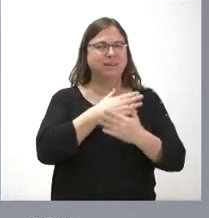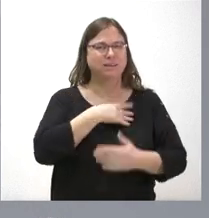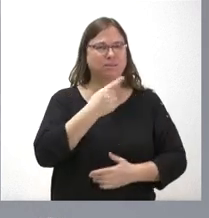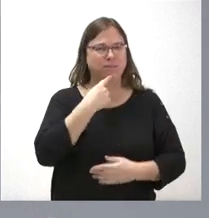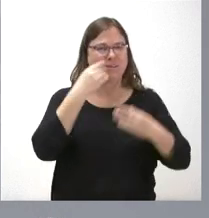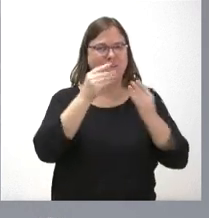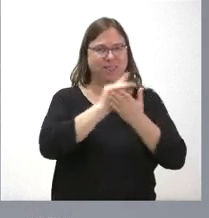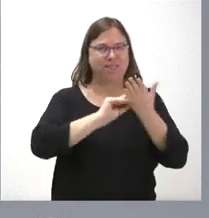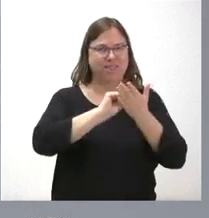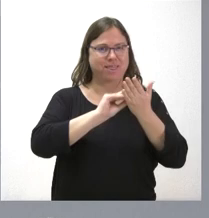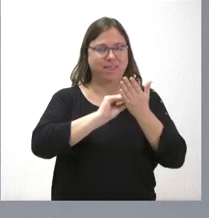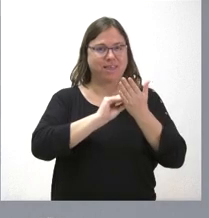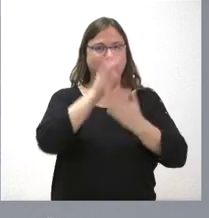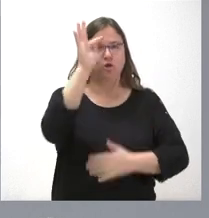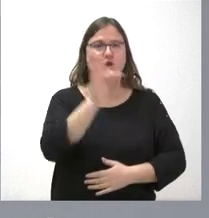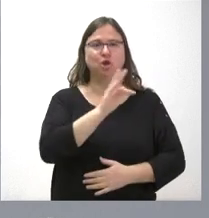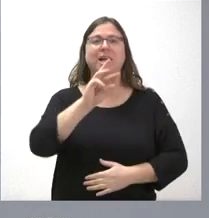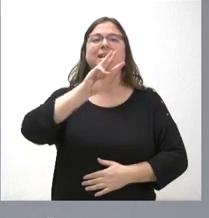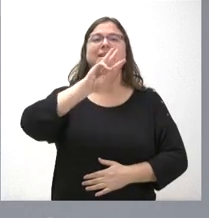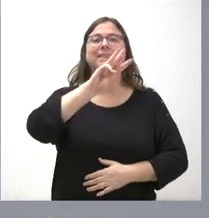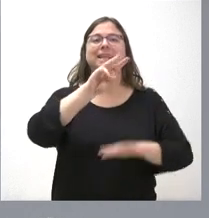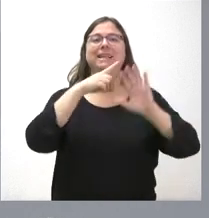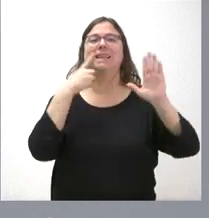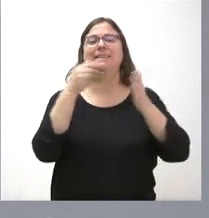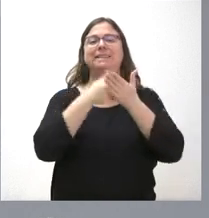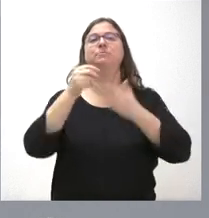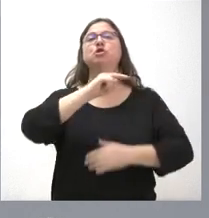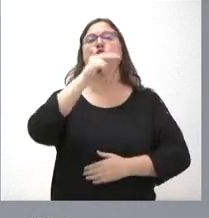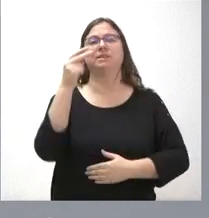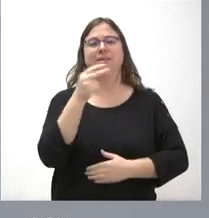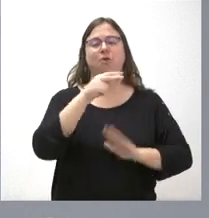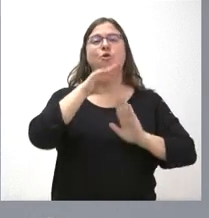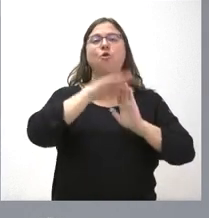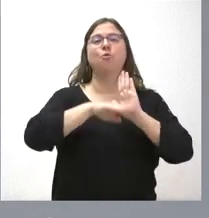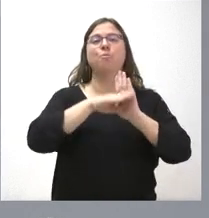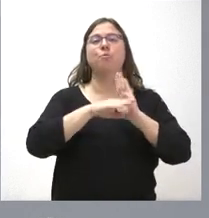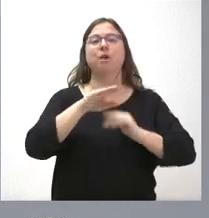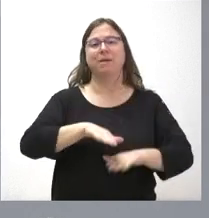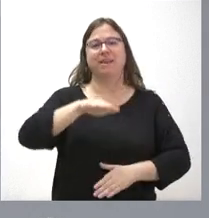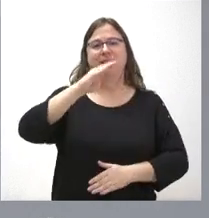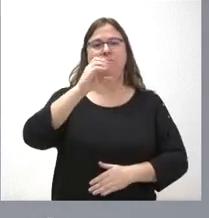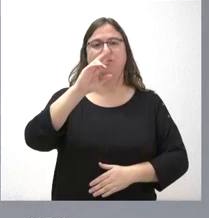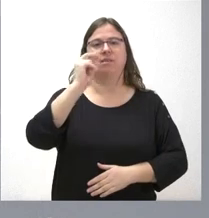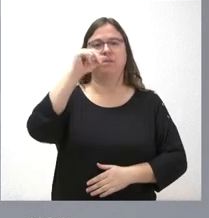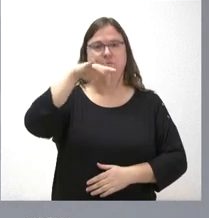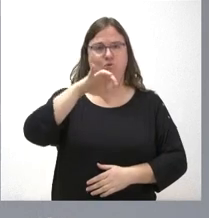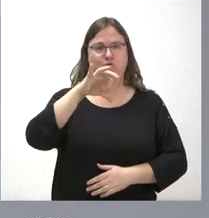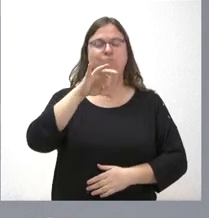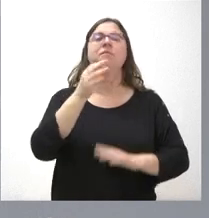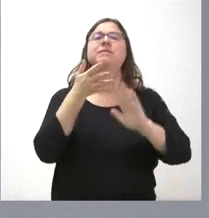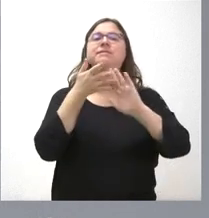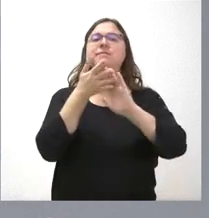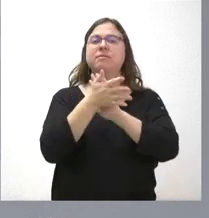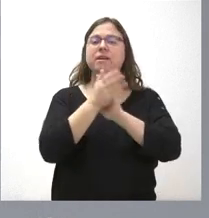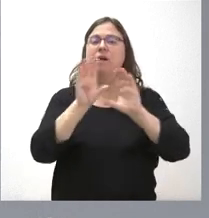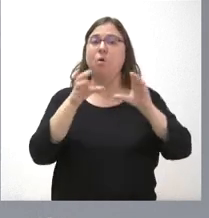bien el dato, los 36 millones de euros prácticamente. De manera que la Junta